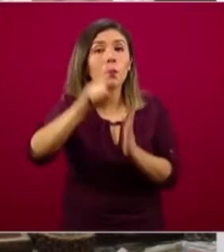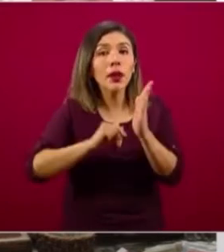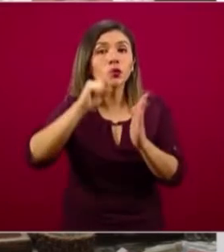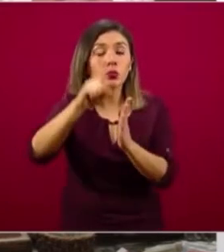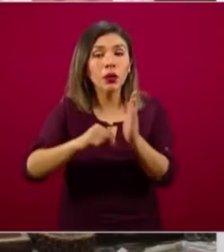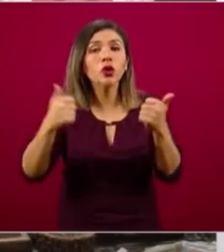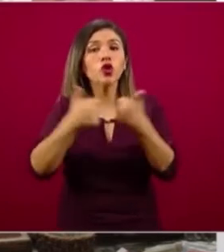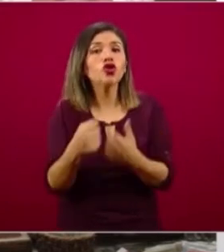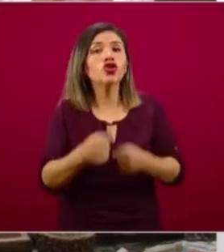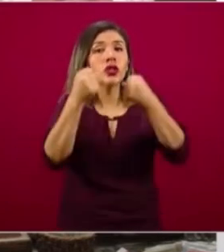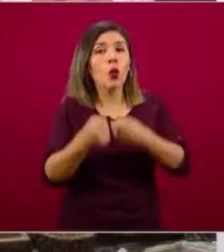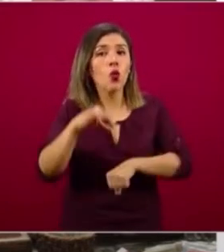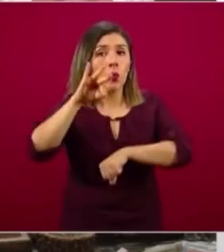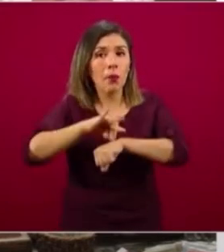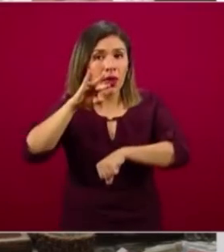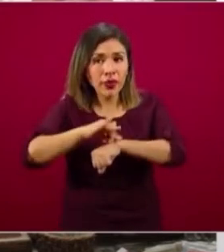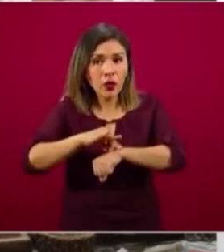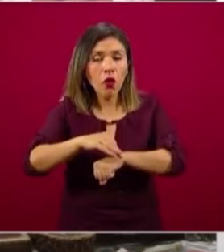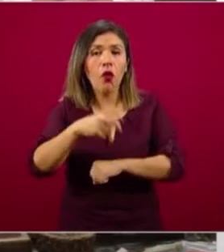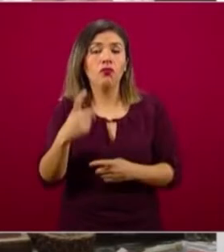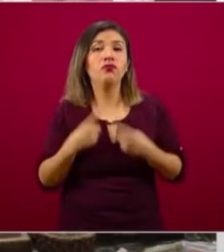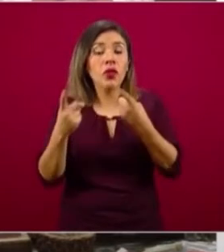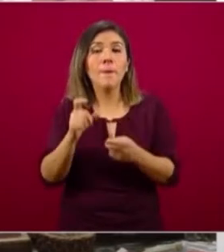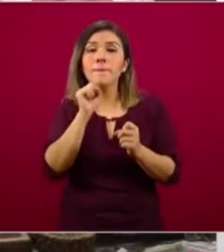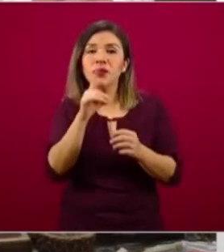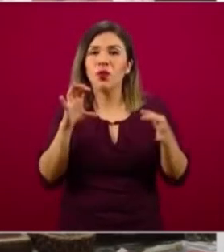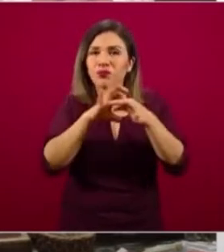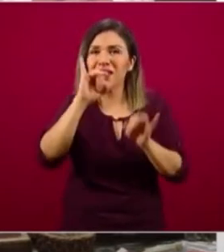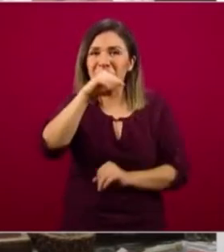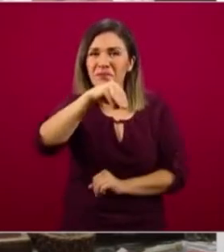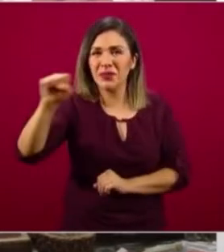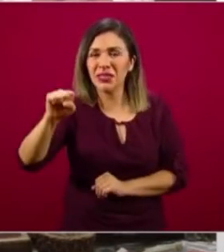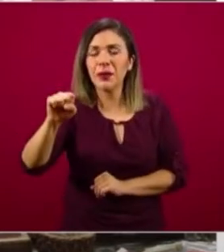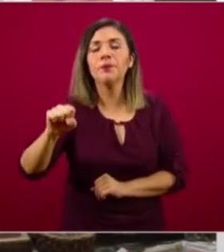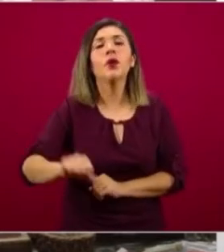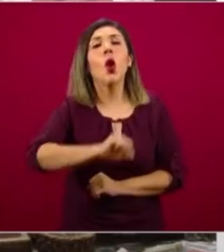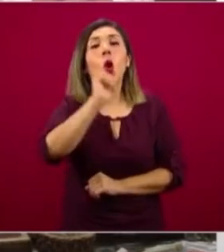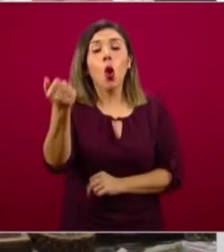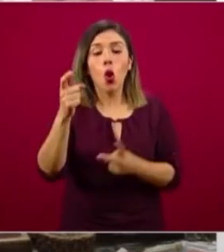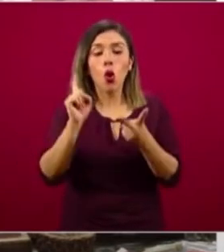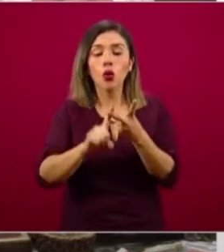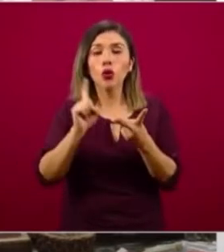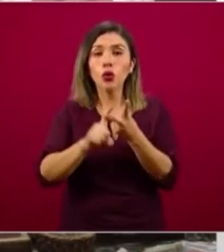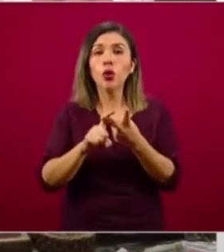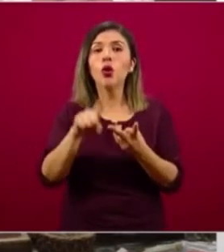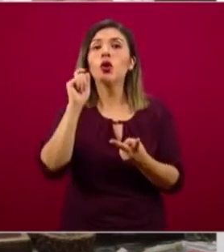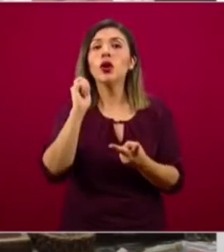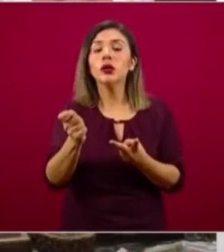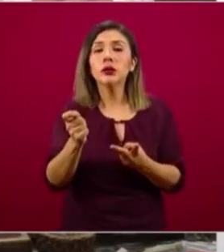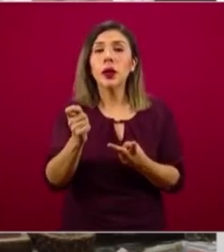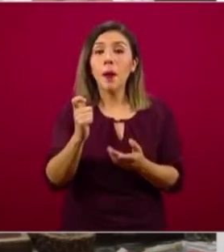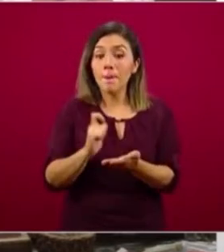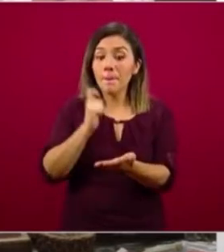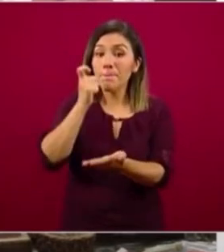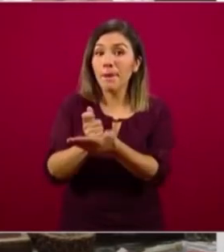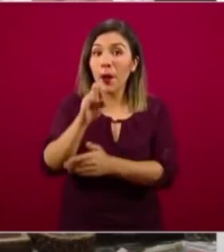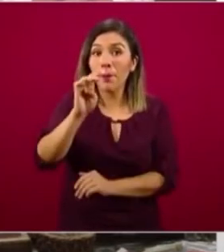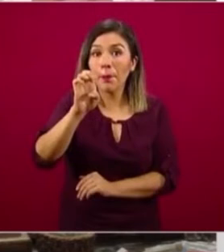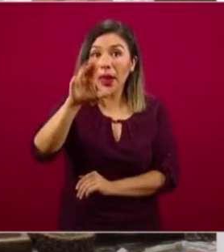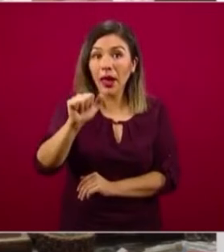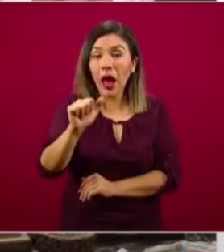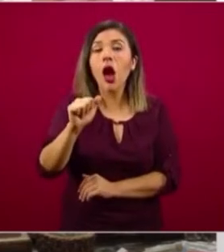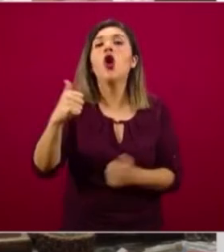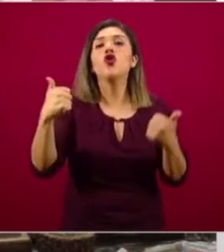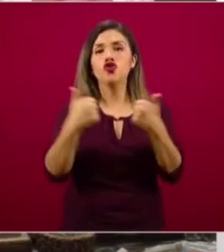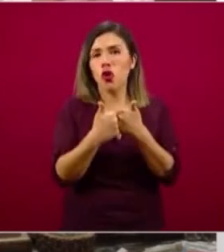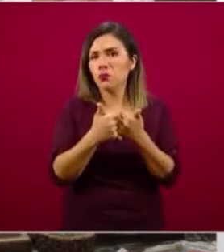otorgado por el IMSS. Otro de los elementos importantes es que el pago de la beca se realiza de